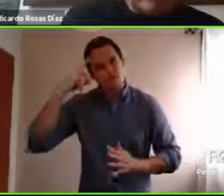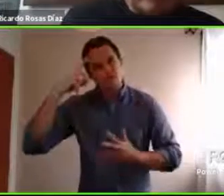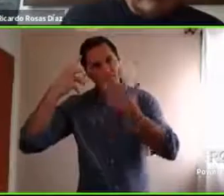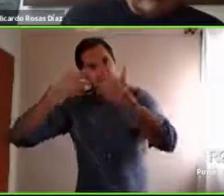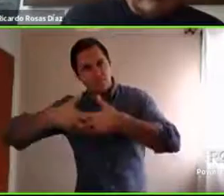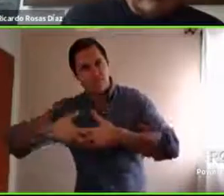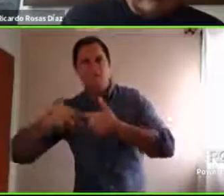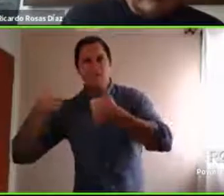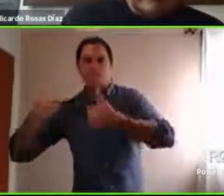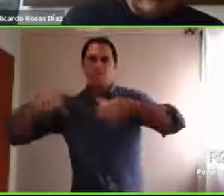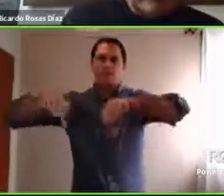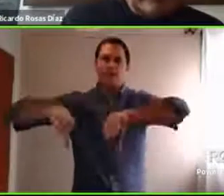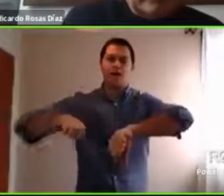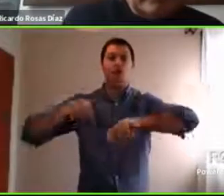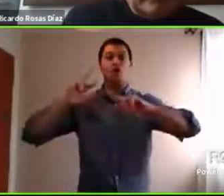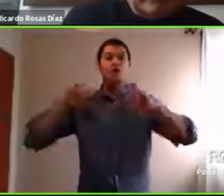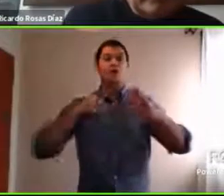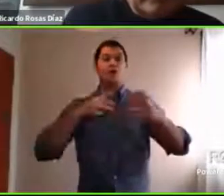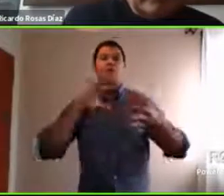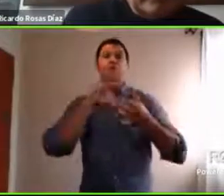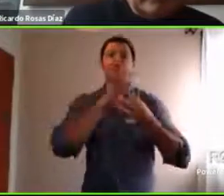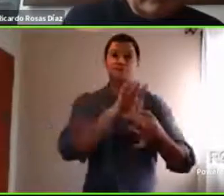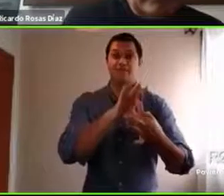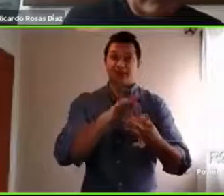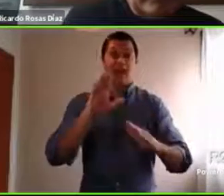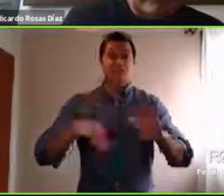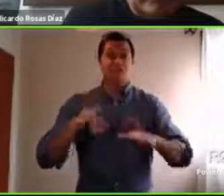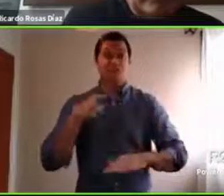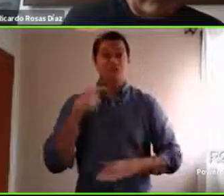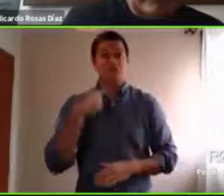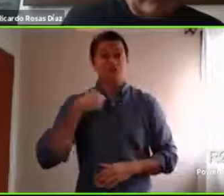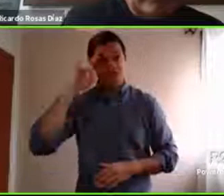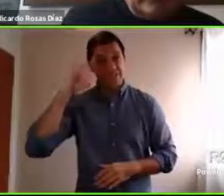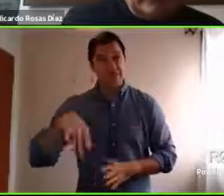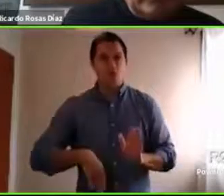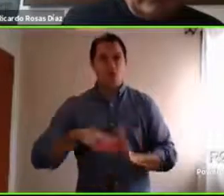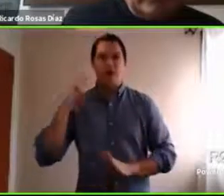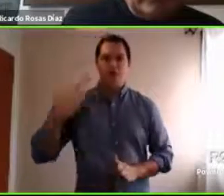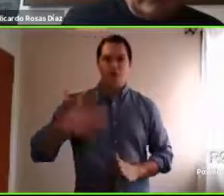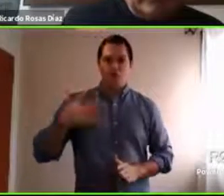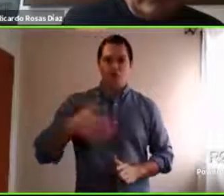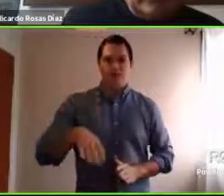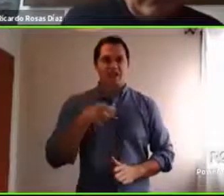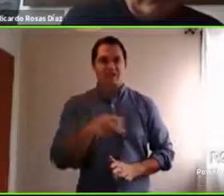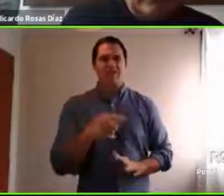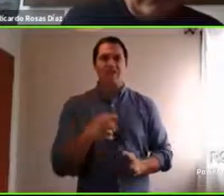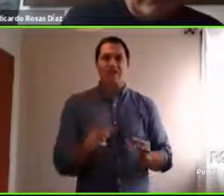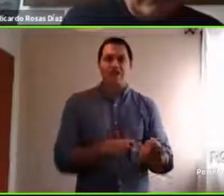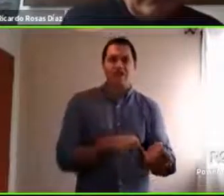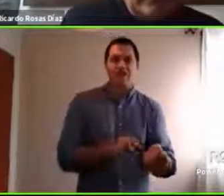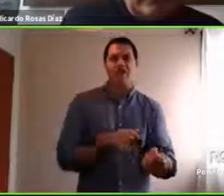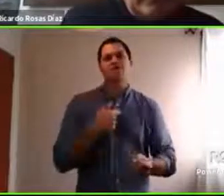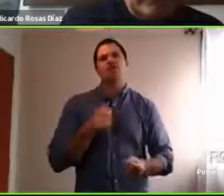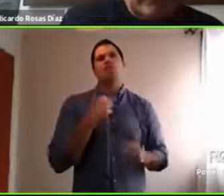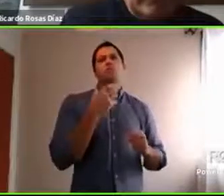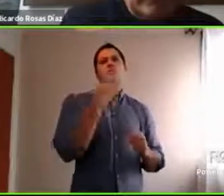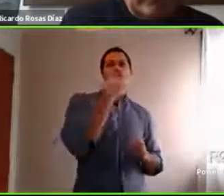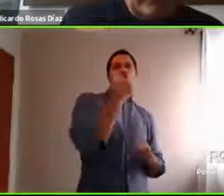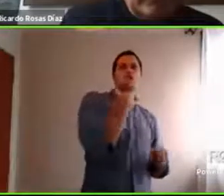vínculos aún sabiendo de que eso es lo más importante en realidad porque si tenemos un mejor auto estamos en un mejor trabajo lo que fuese